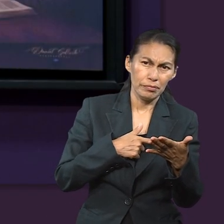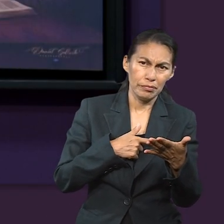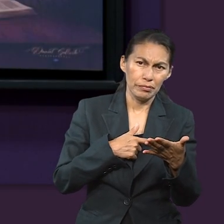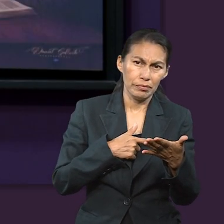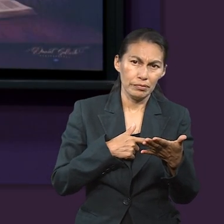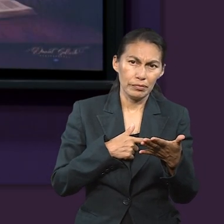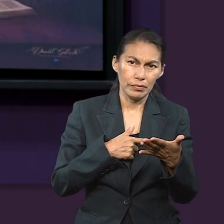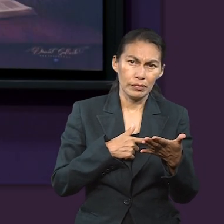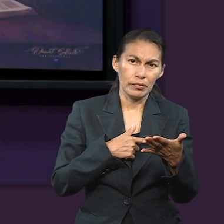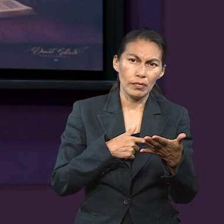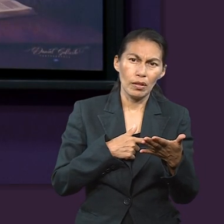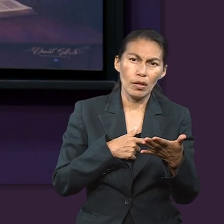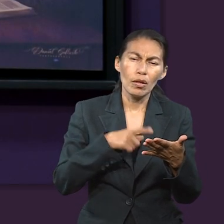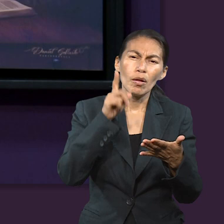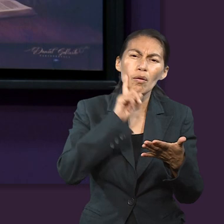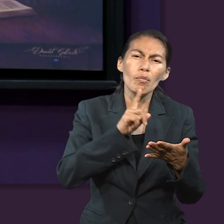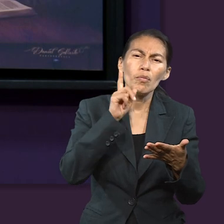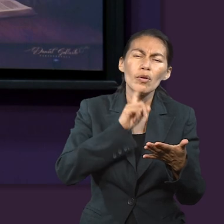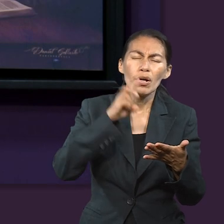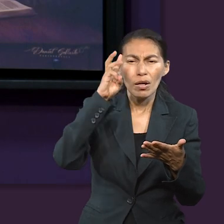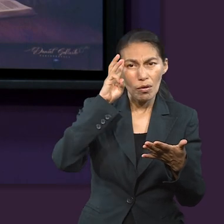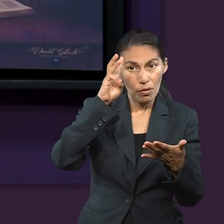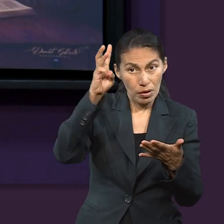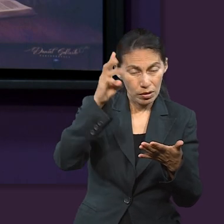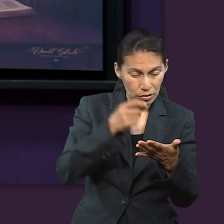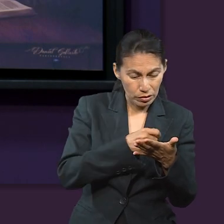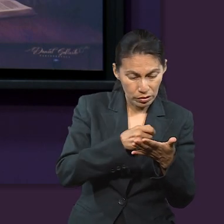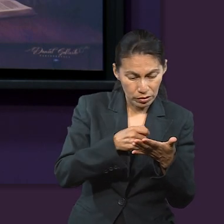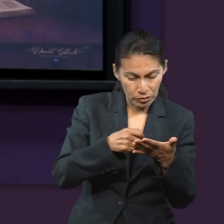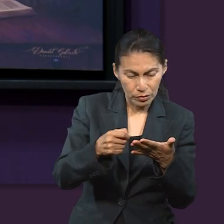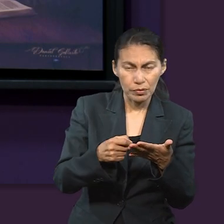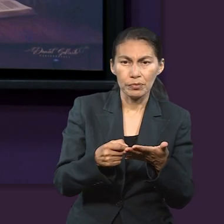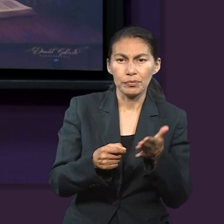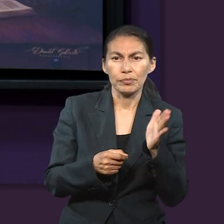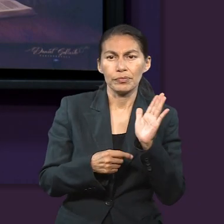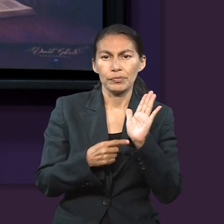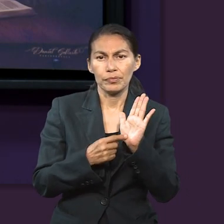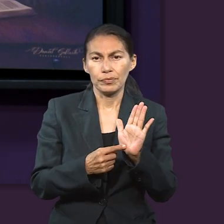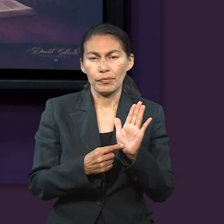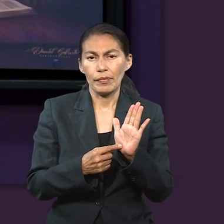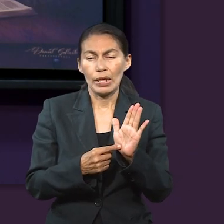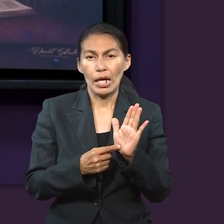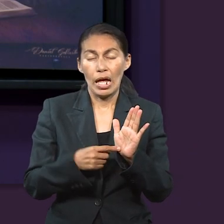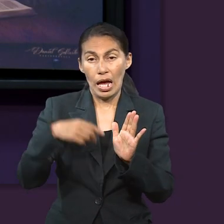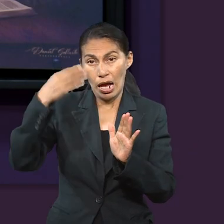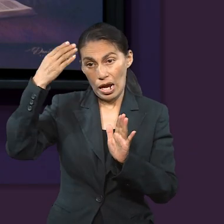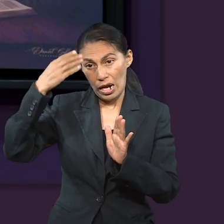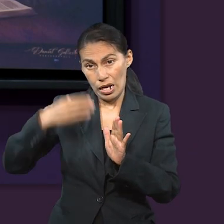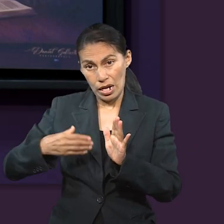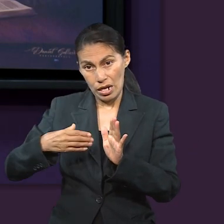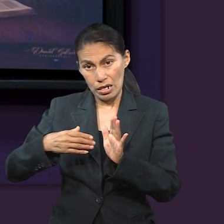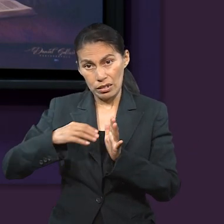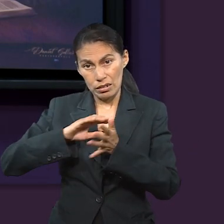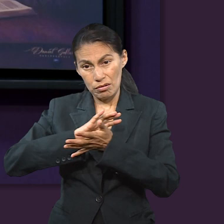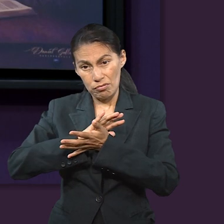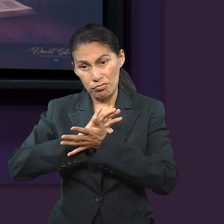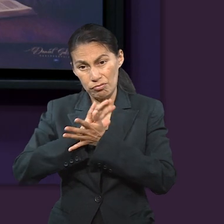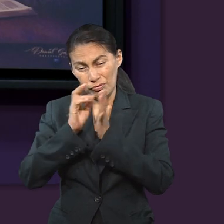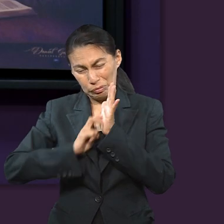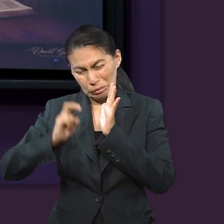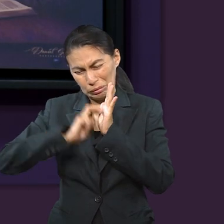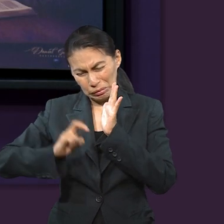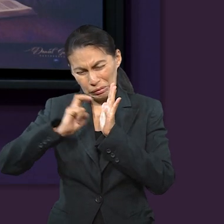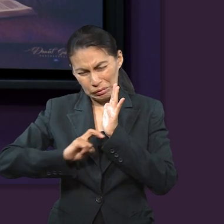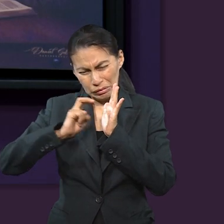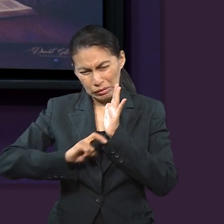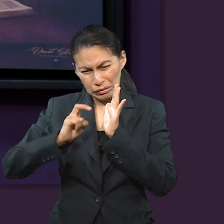una frase que es de una escritora cristiana, Elena G. de Juay, que dice así, edificación